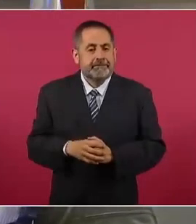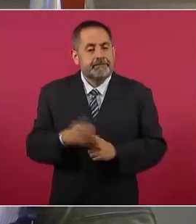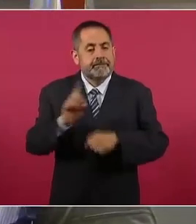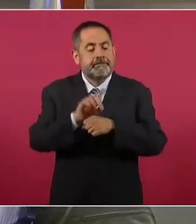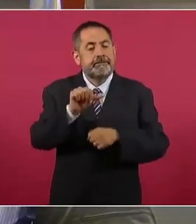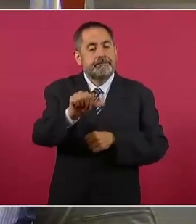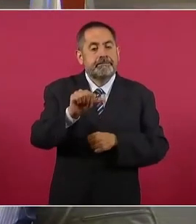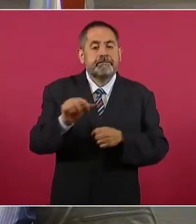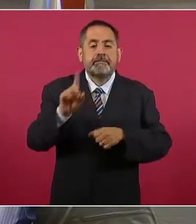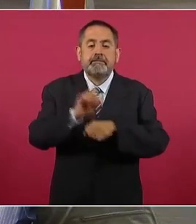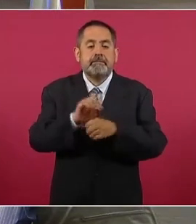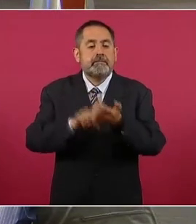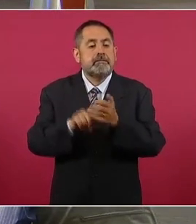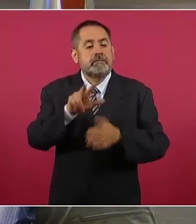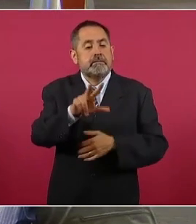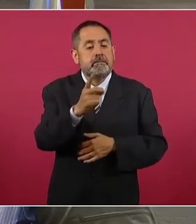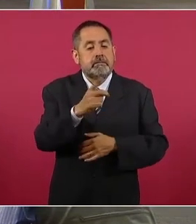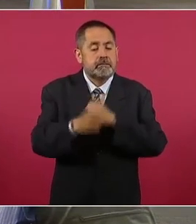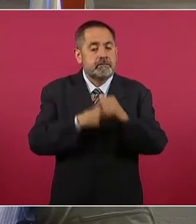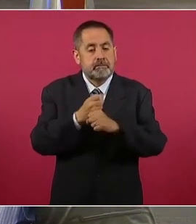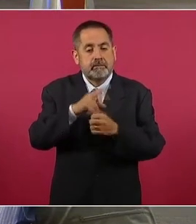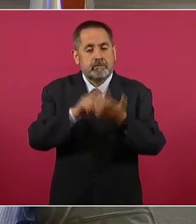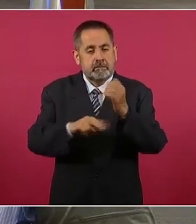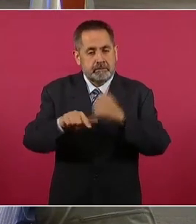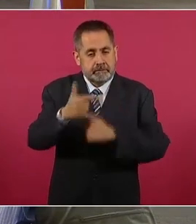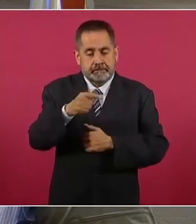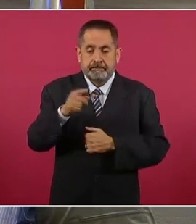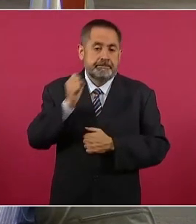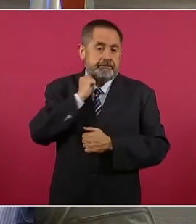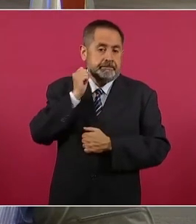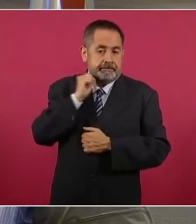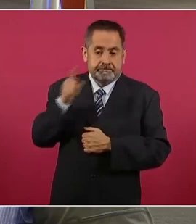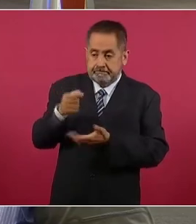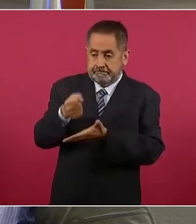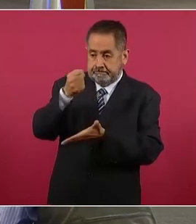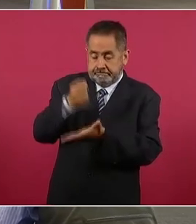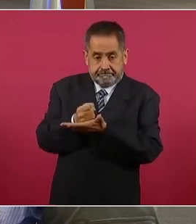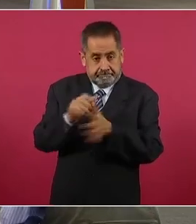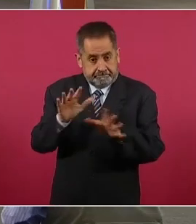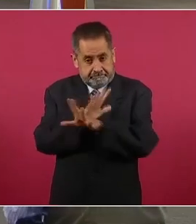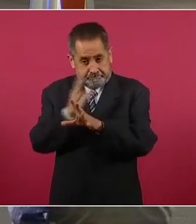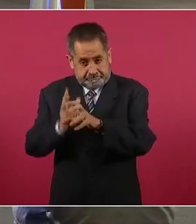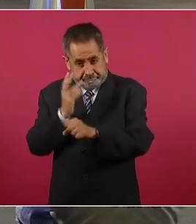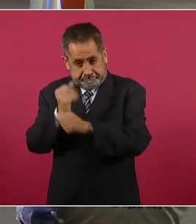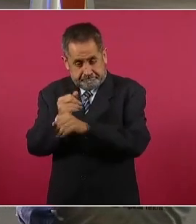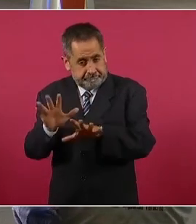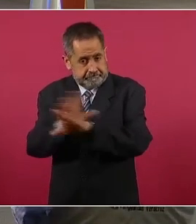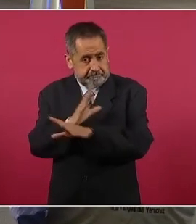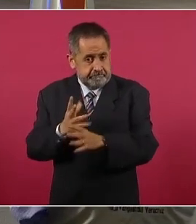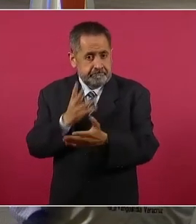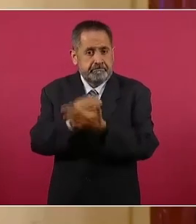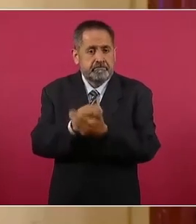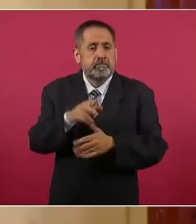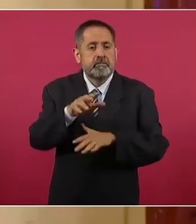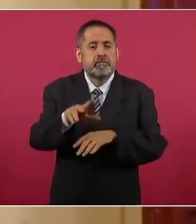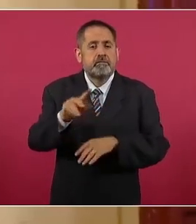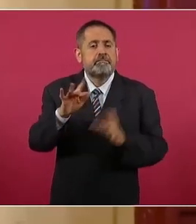El 18 de diciembre de 2012, el Senado aprobó las reformas constitucionales en materia de